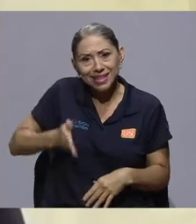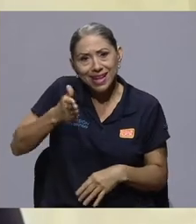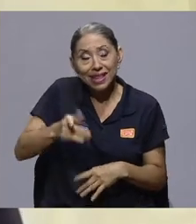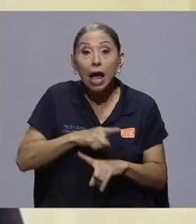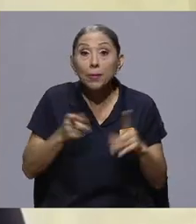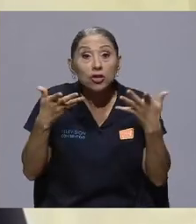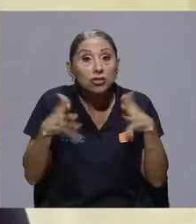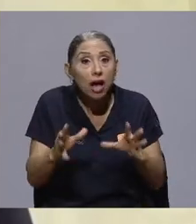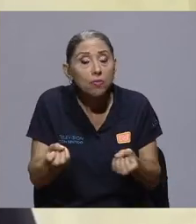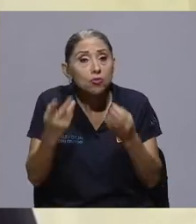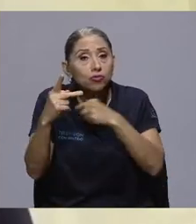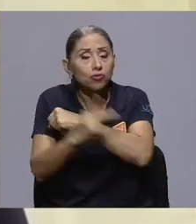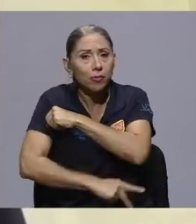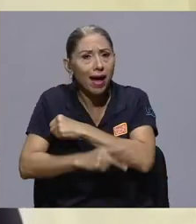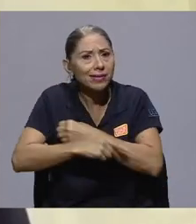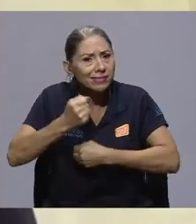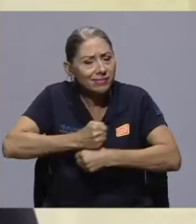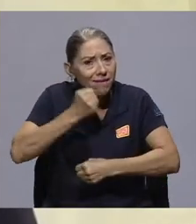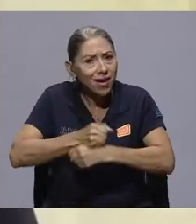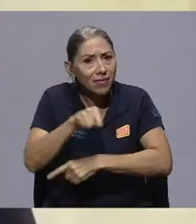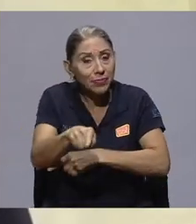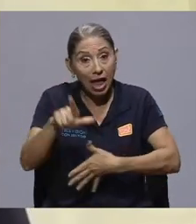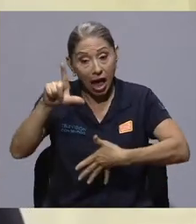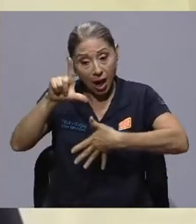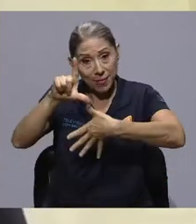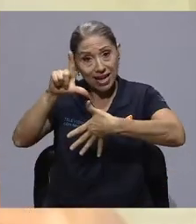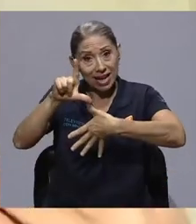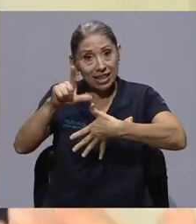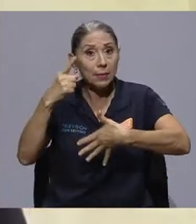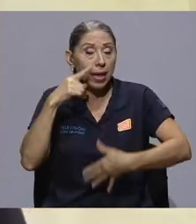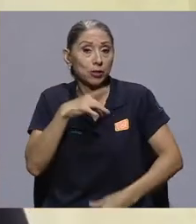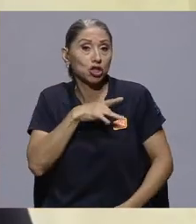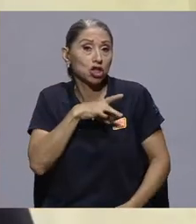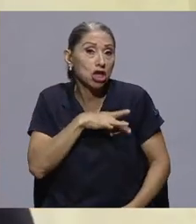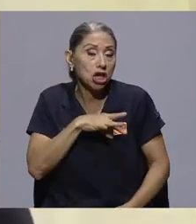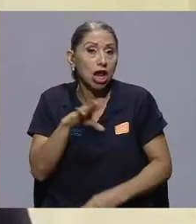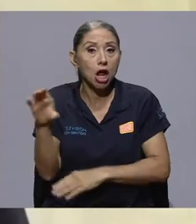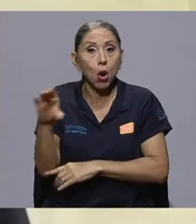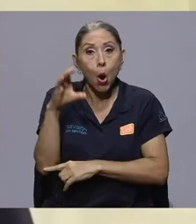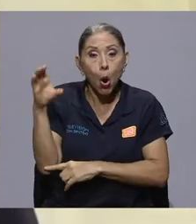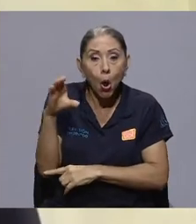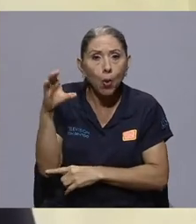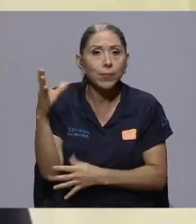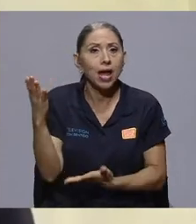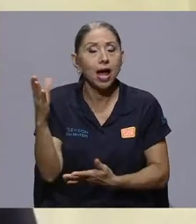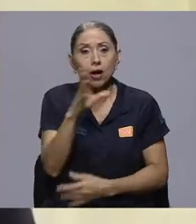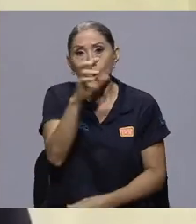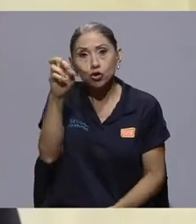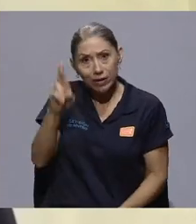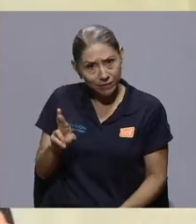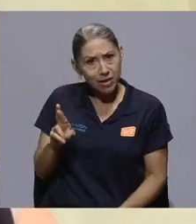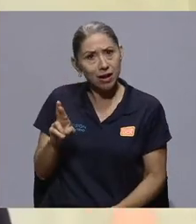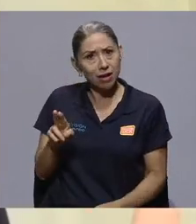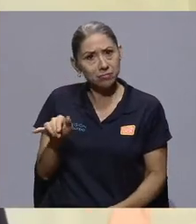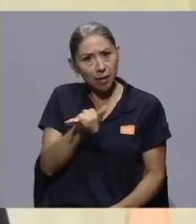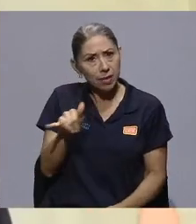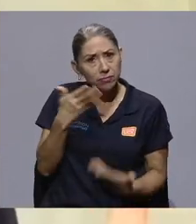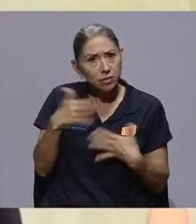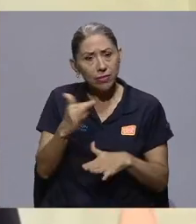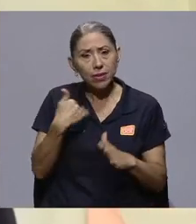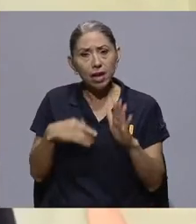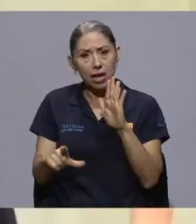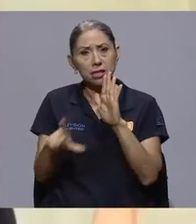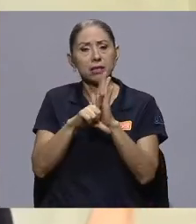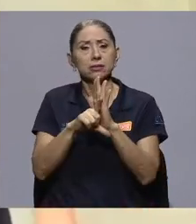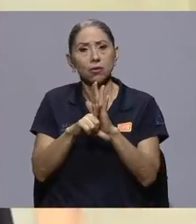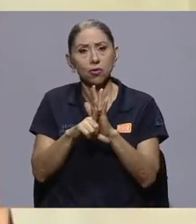muchos países lo han venido trabajando. En la América Latina vemos a Chile, vemos a Colombia, Colombia, Costa Rica incluso tiene legislación que ha